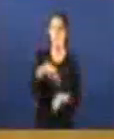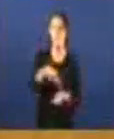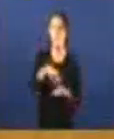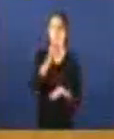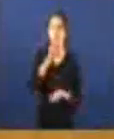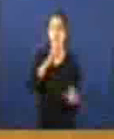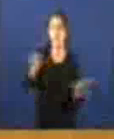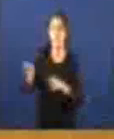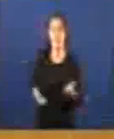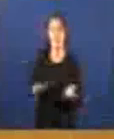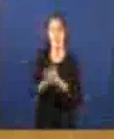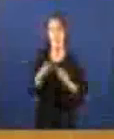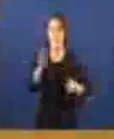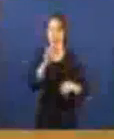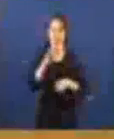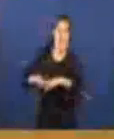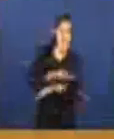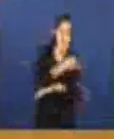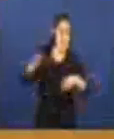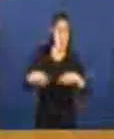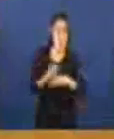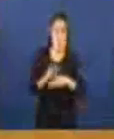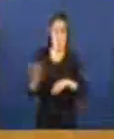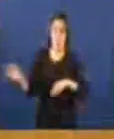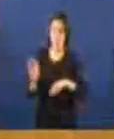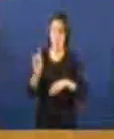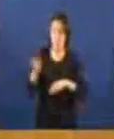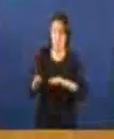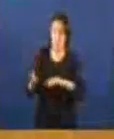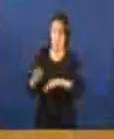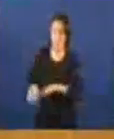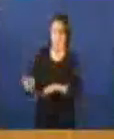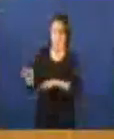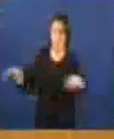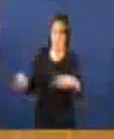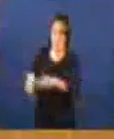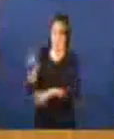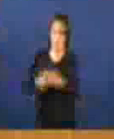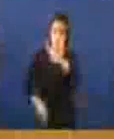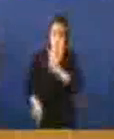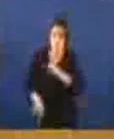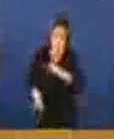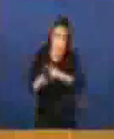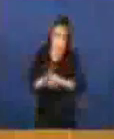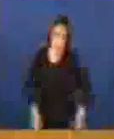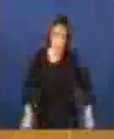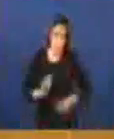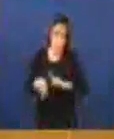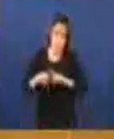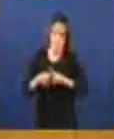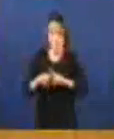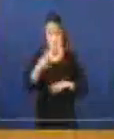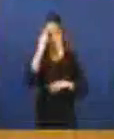solicitada por o Grupo Socialista ou se non tomarán ustedes a decisión a decisión discrecional del príncipe